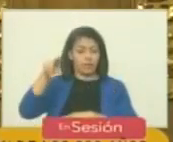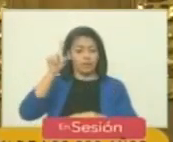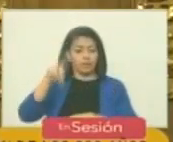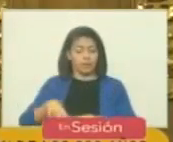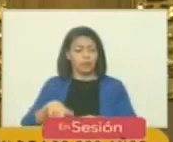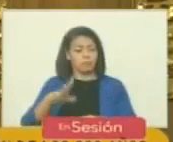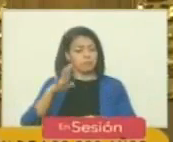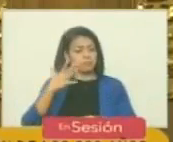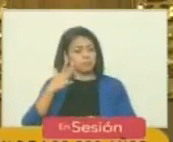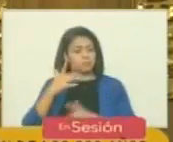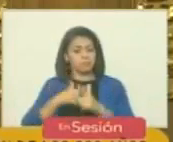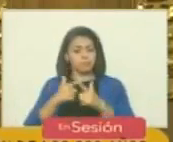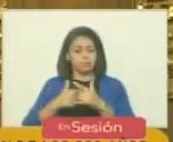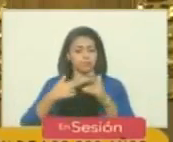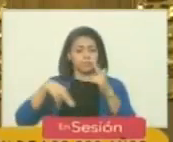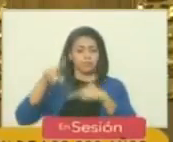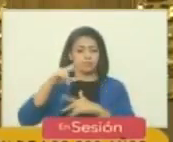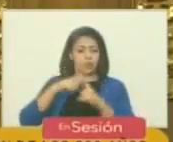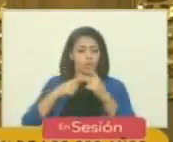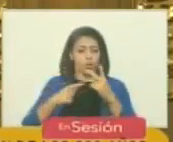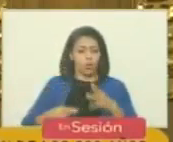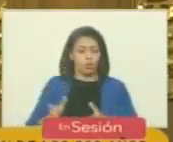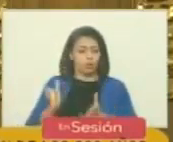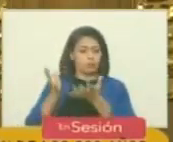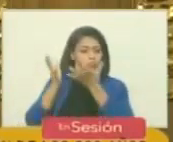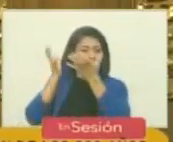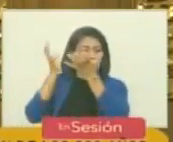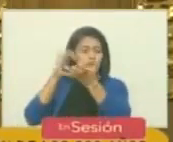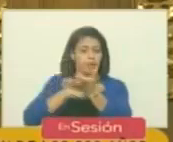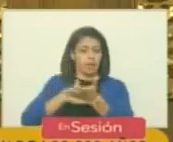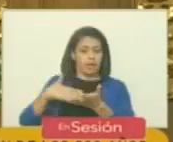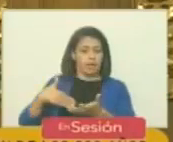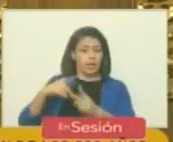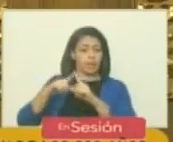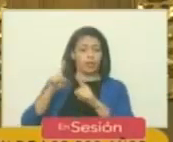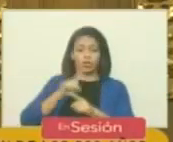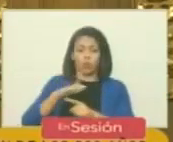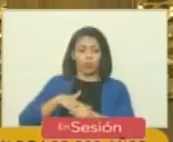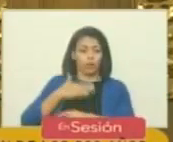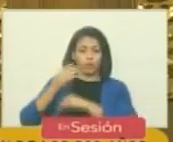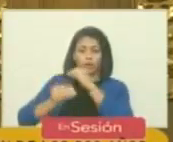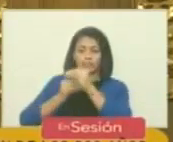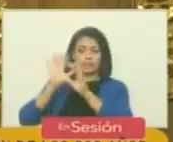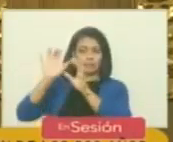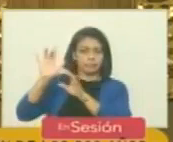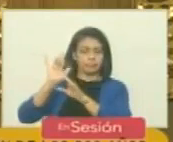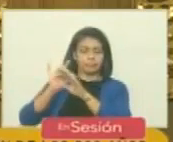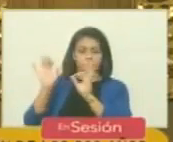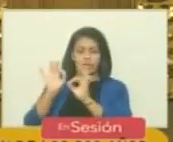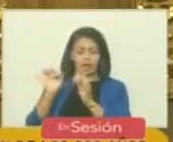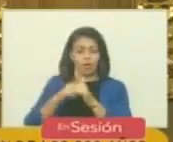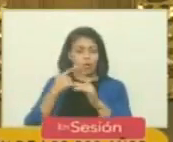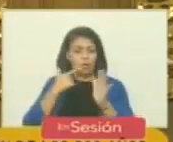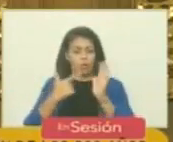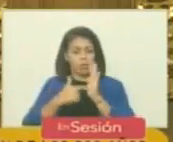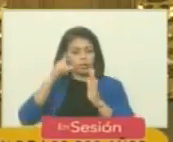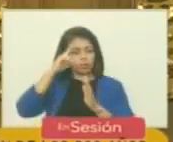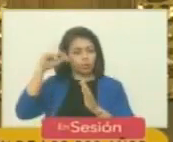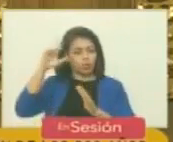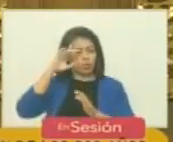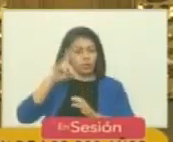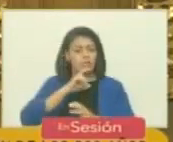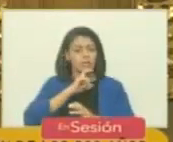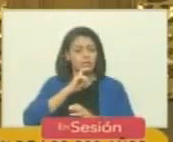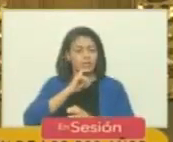un poco como ponerla en el cajón de las cosas que querríamos pero que no vamos a hacer porque cumplir sueños es dificilísimo